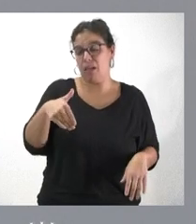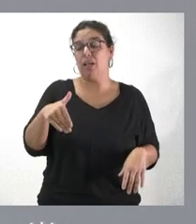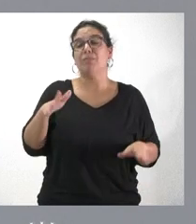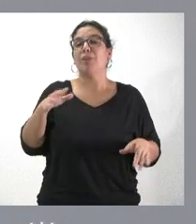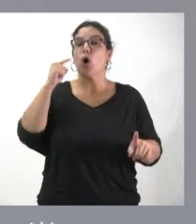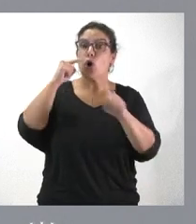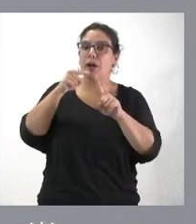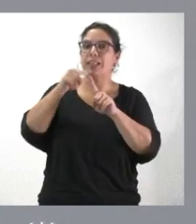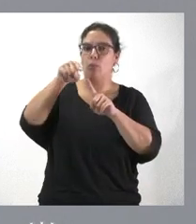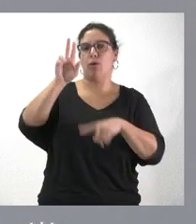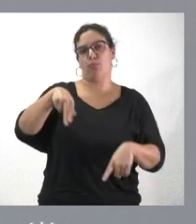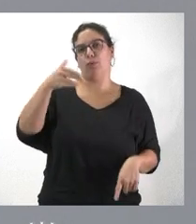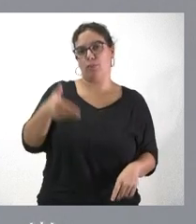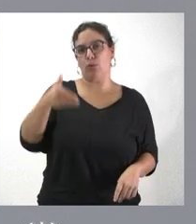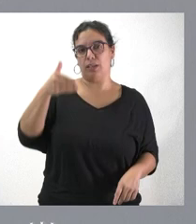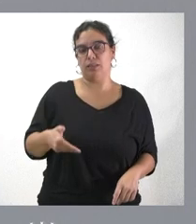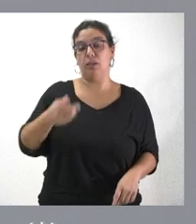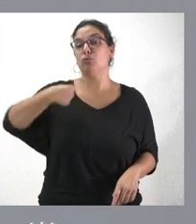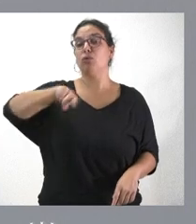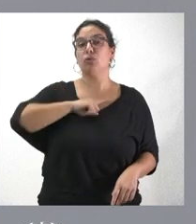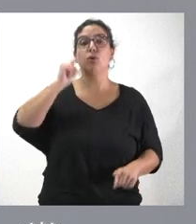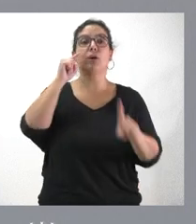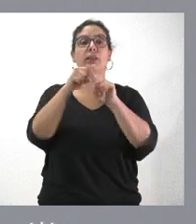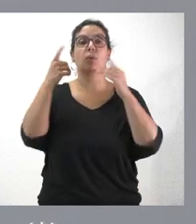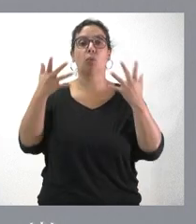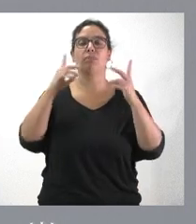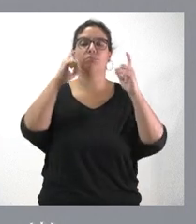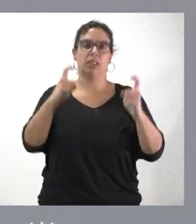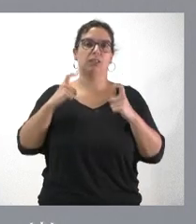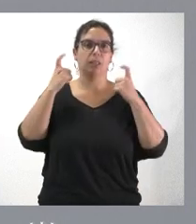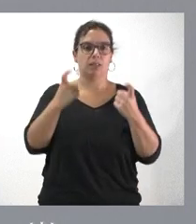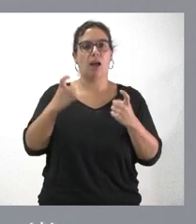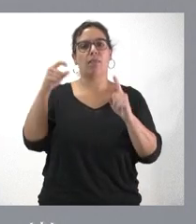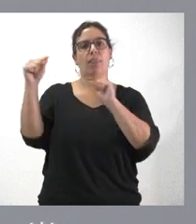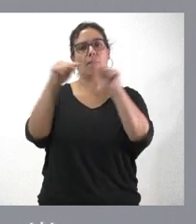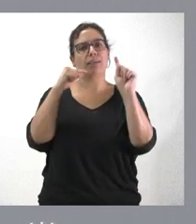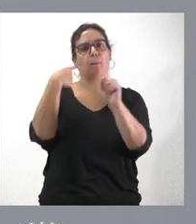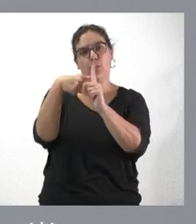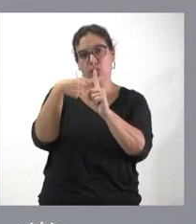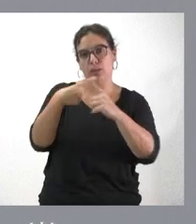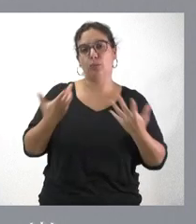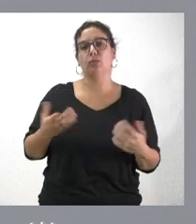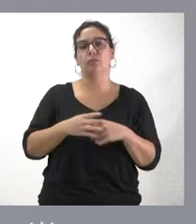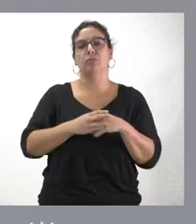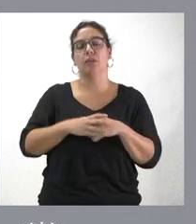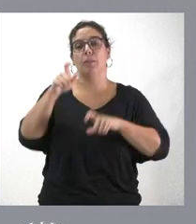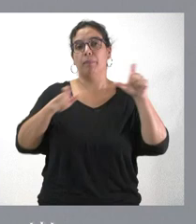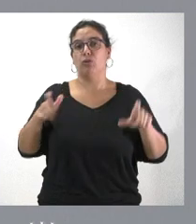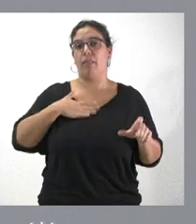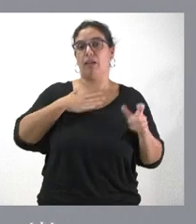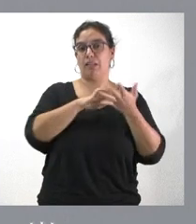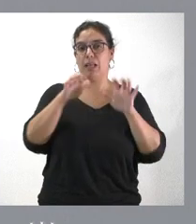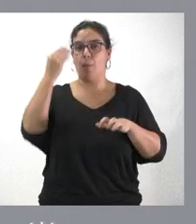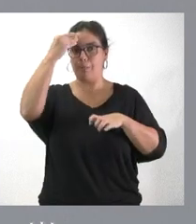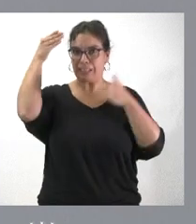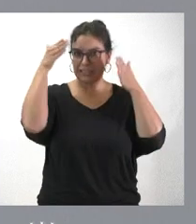objetivo de ese debate. Por nuestra parte, el objetivo es intentar que sea en positivo, que se piensen las personas de Castilla y León, que